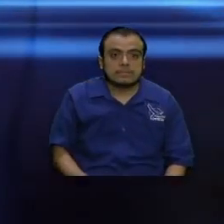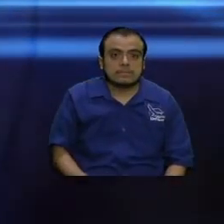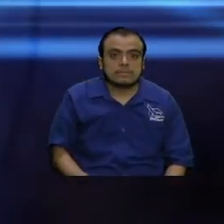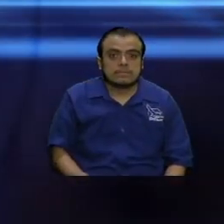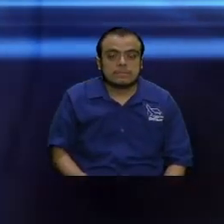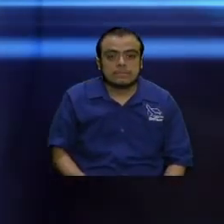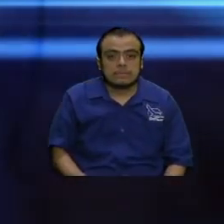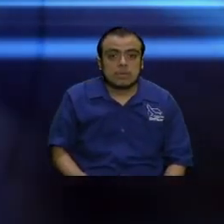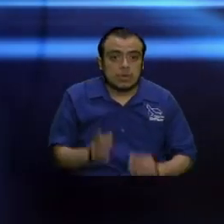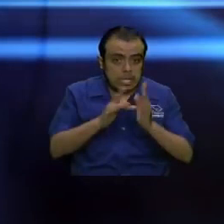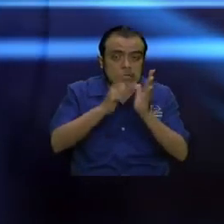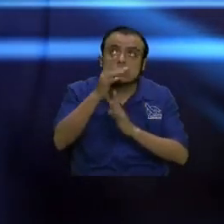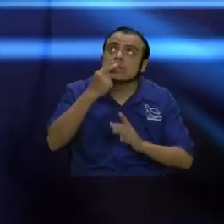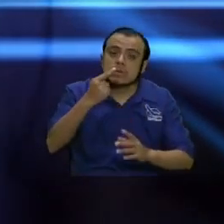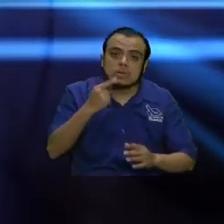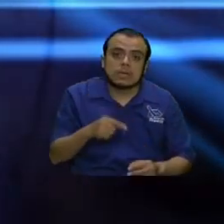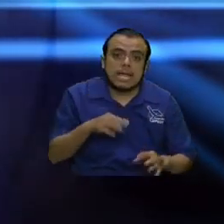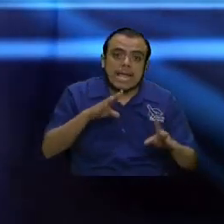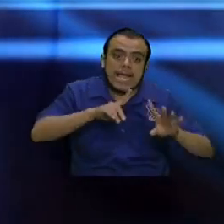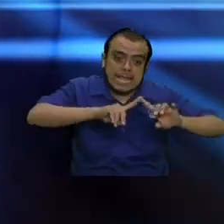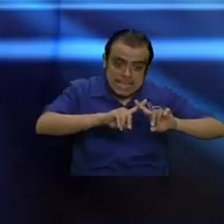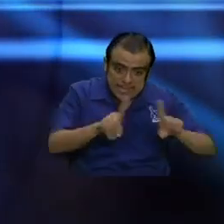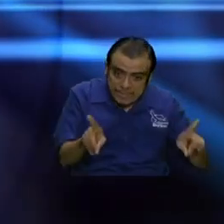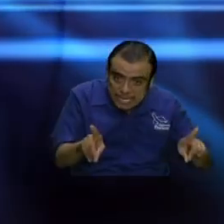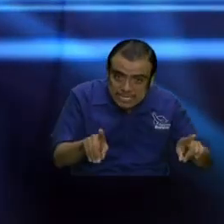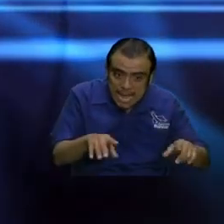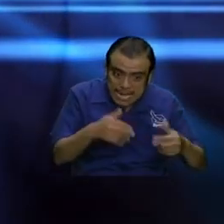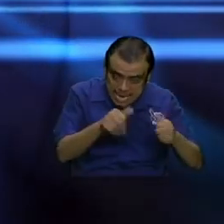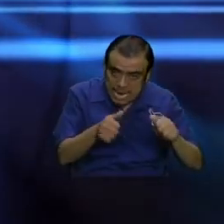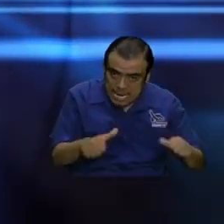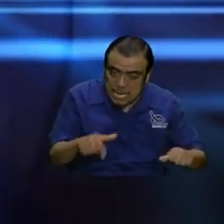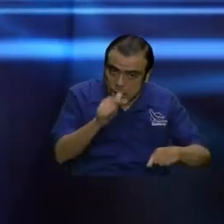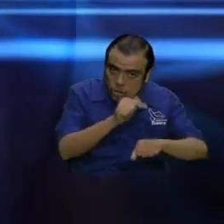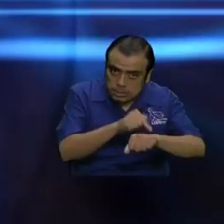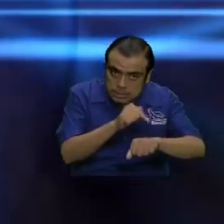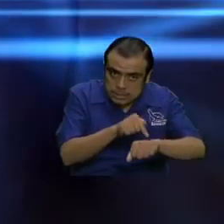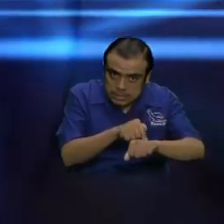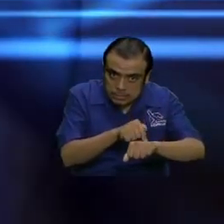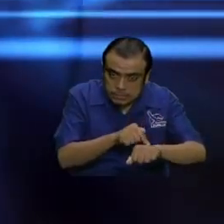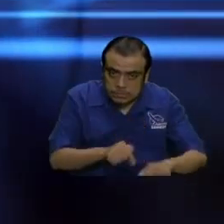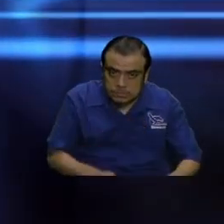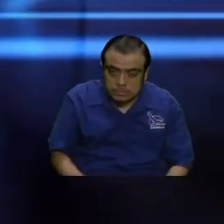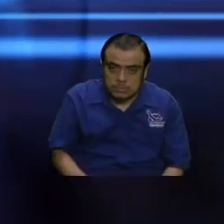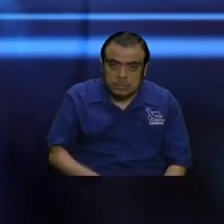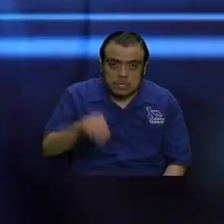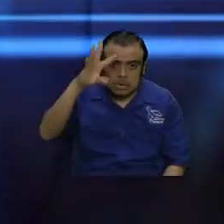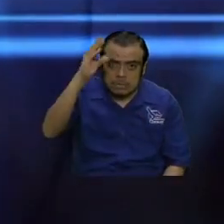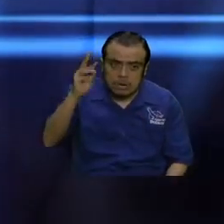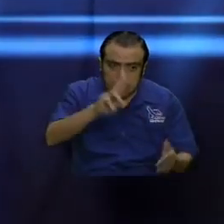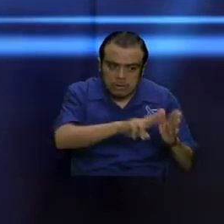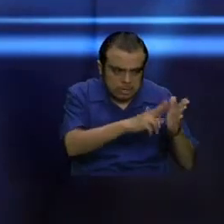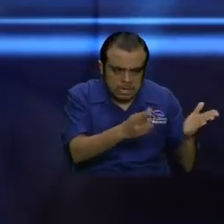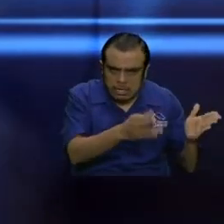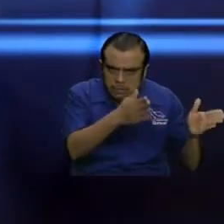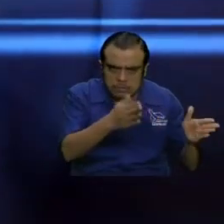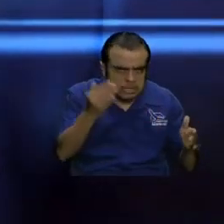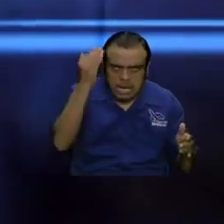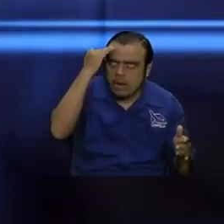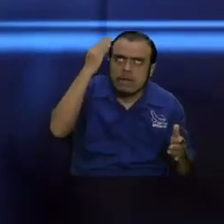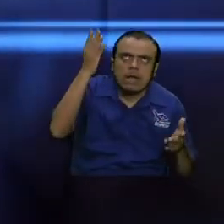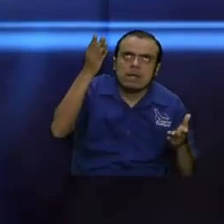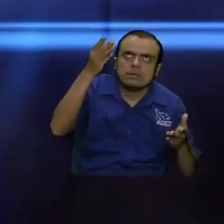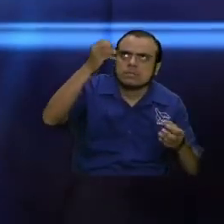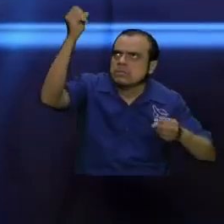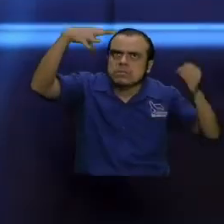16 distinguir los tiempos porque estos cuates decían distinguían el tiempo cuando iba a llover y cuando no iba a llover pero no